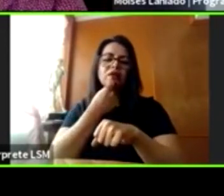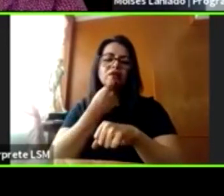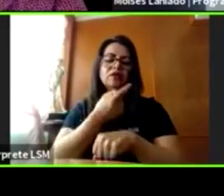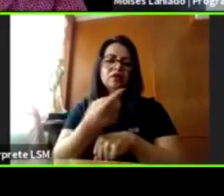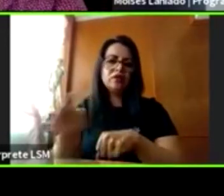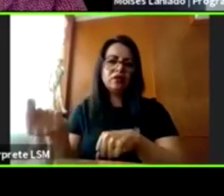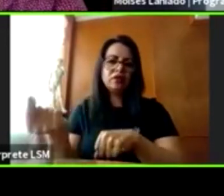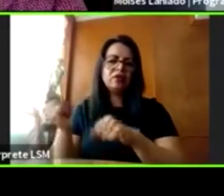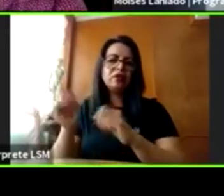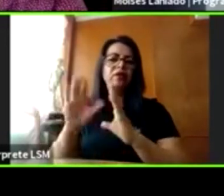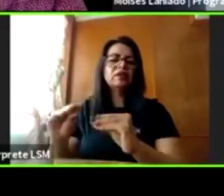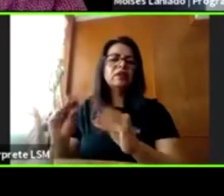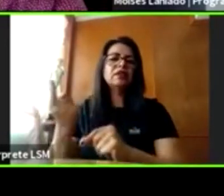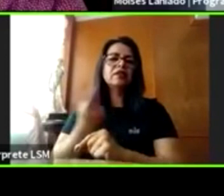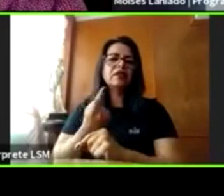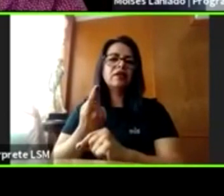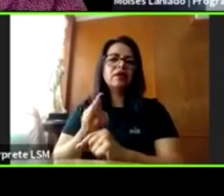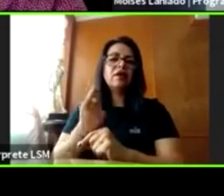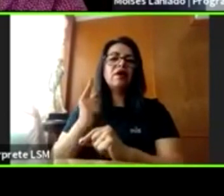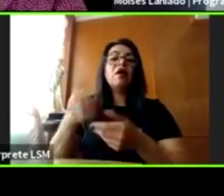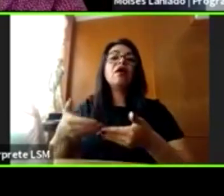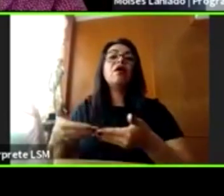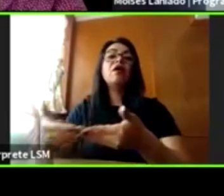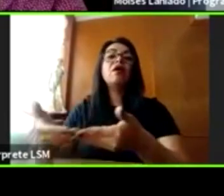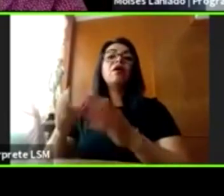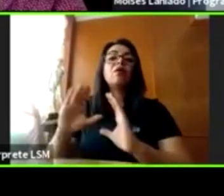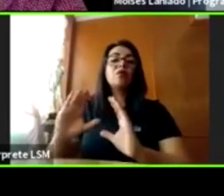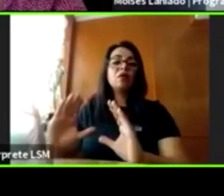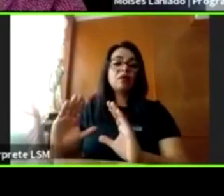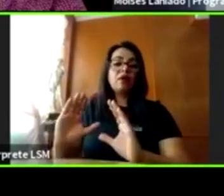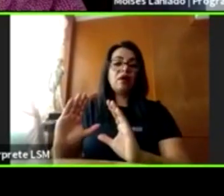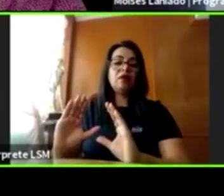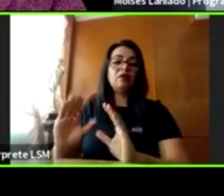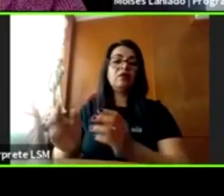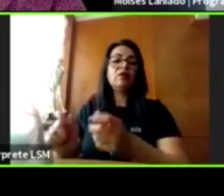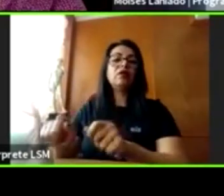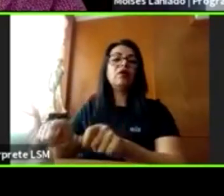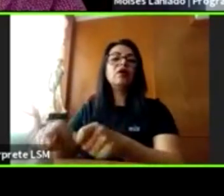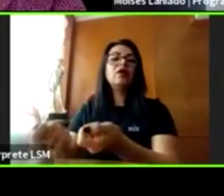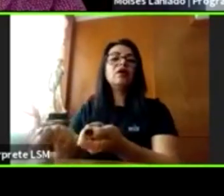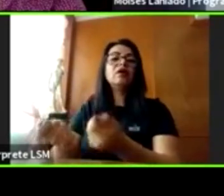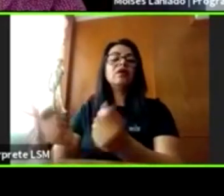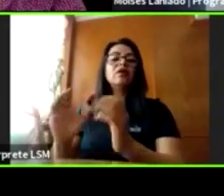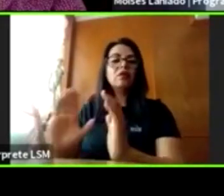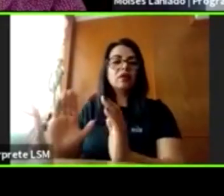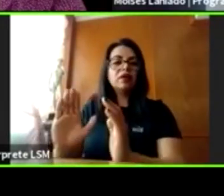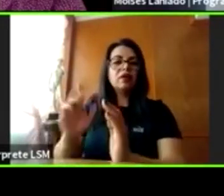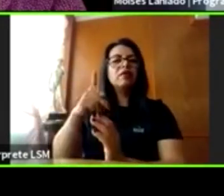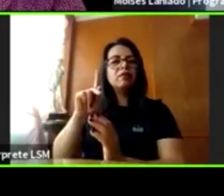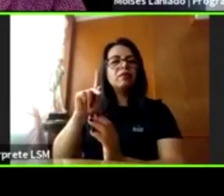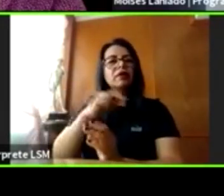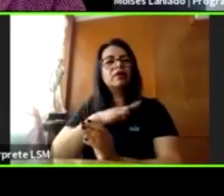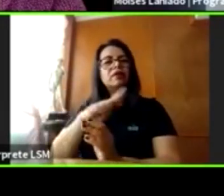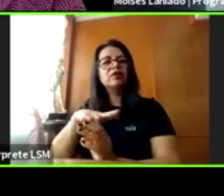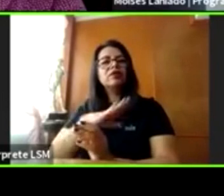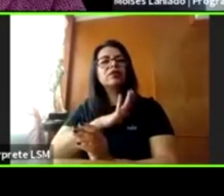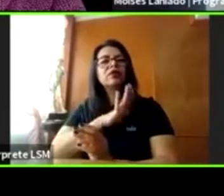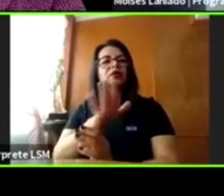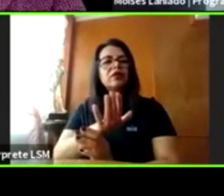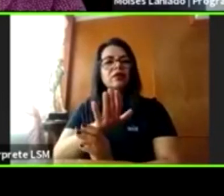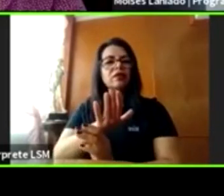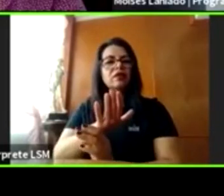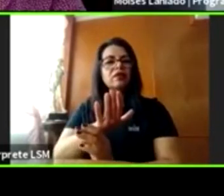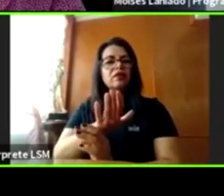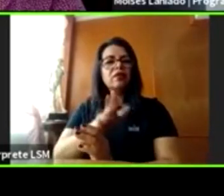cruzar la calle, cuidado con el fuego y el horno caliente. Pero nosotros, en general, no tenemos conversaciones